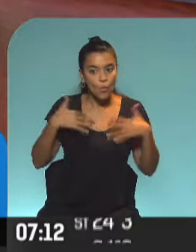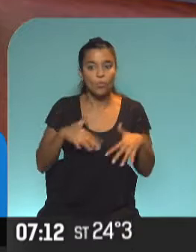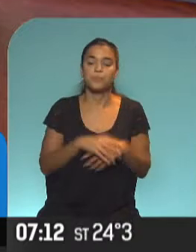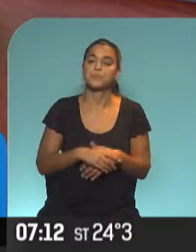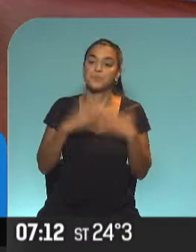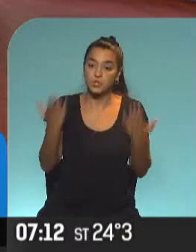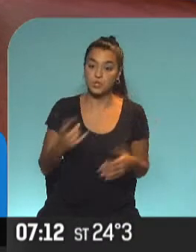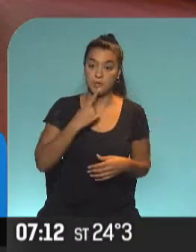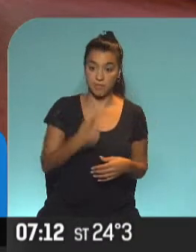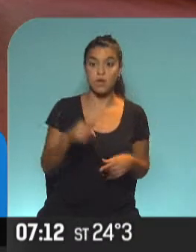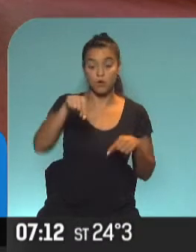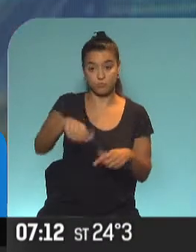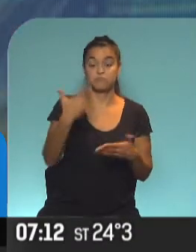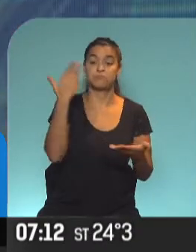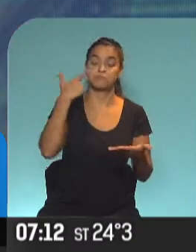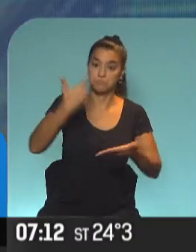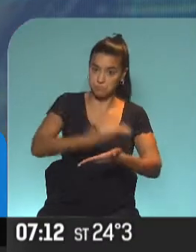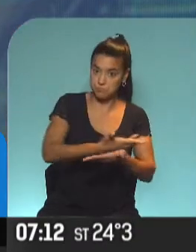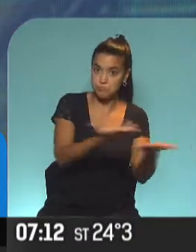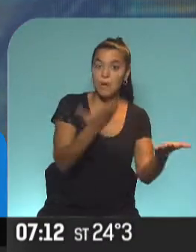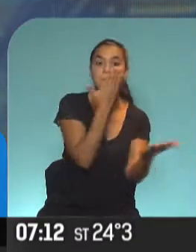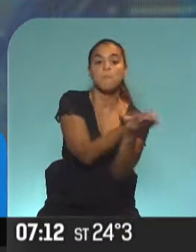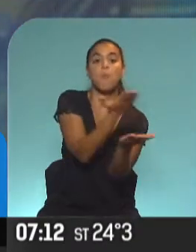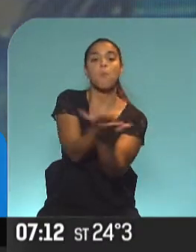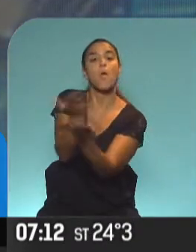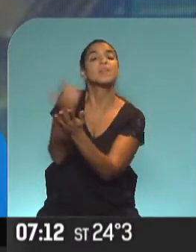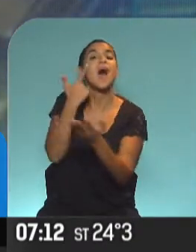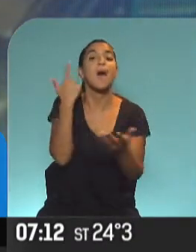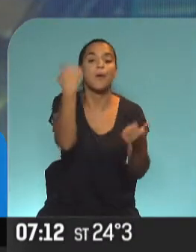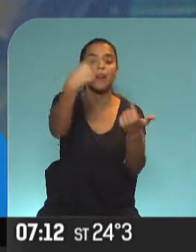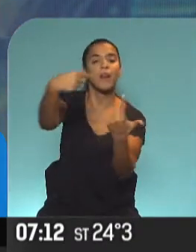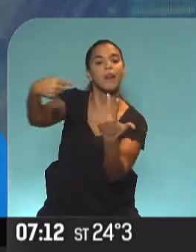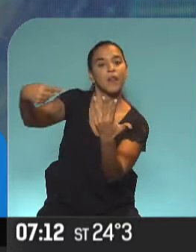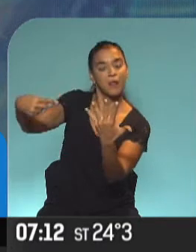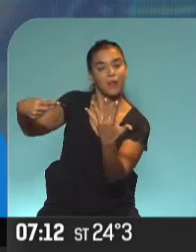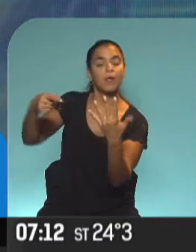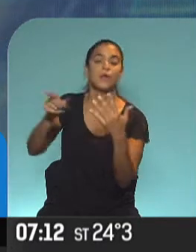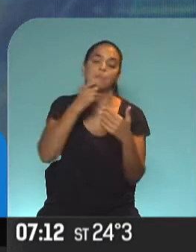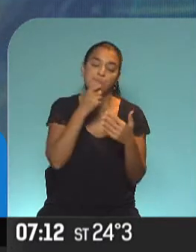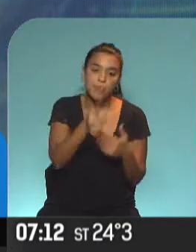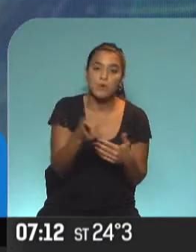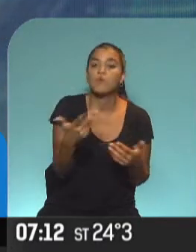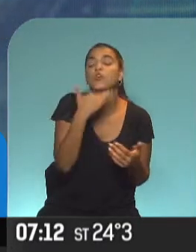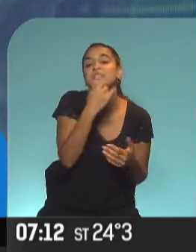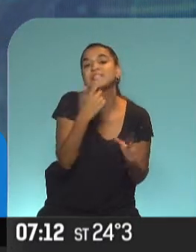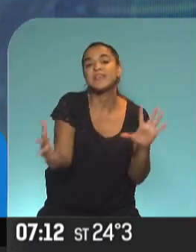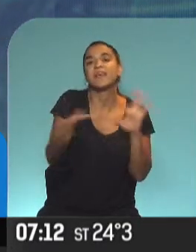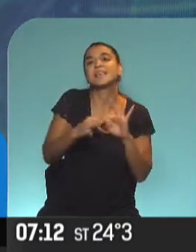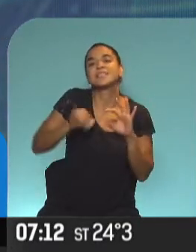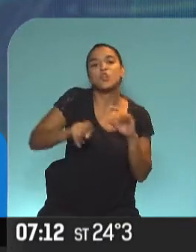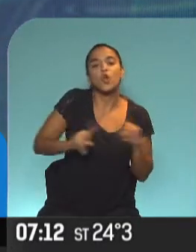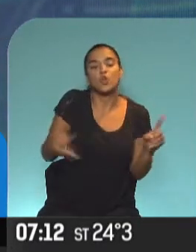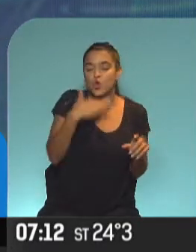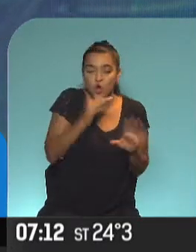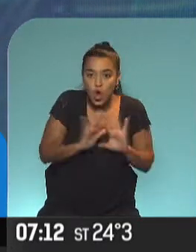dijo, presenten distintas alternativas y las vamos a tener en cuenta. Ya sé si eso tuvo alguna relación, no lo sabemos,